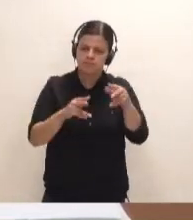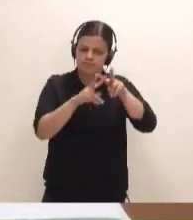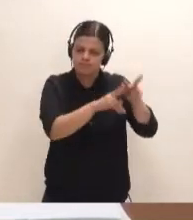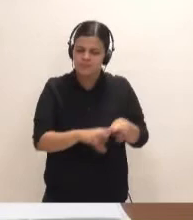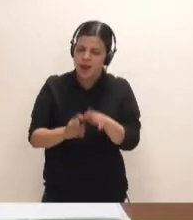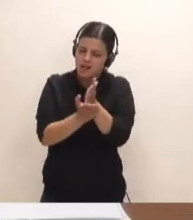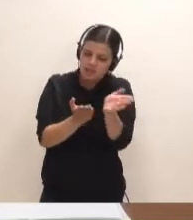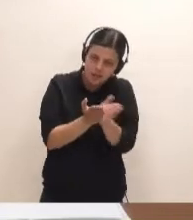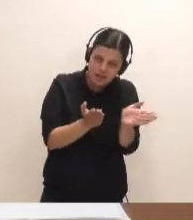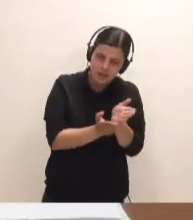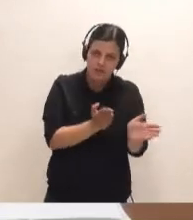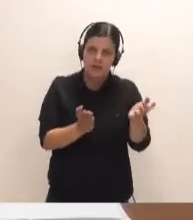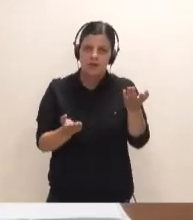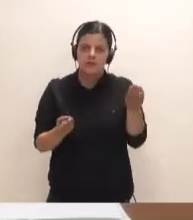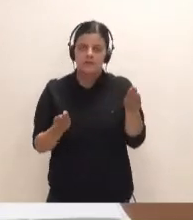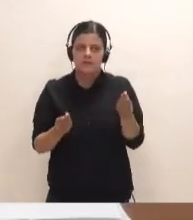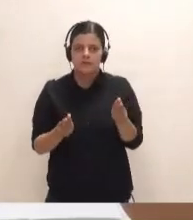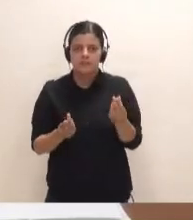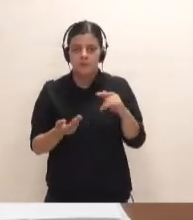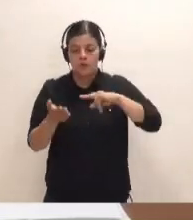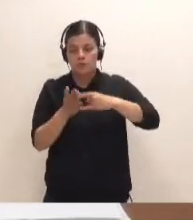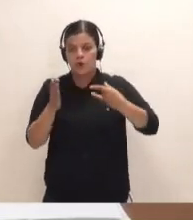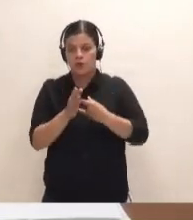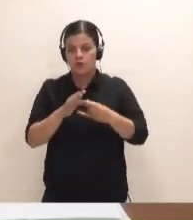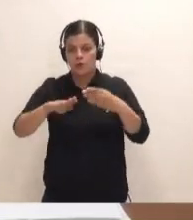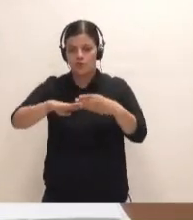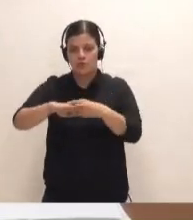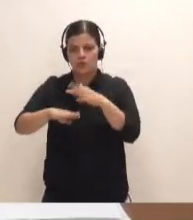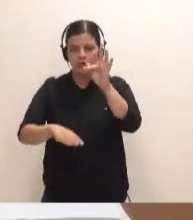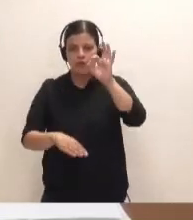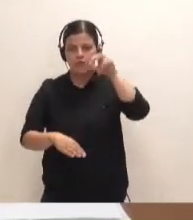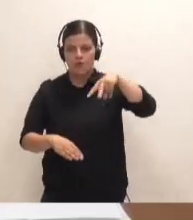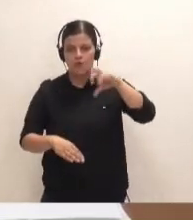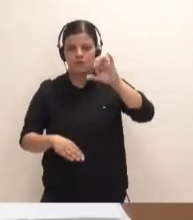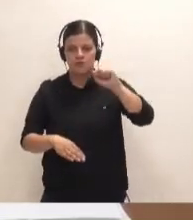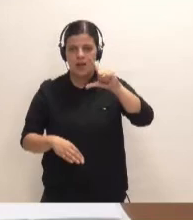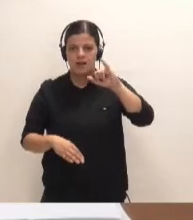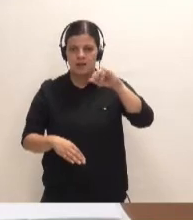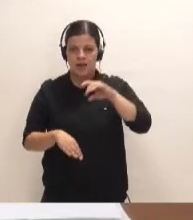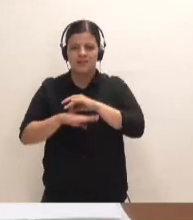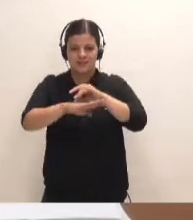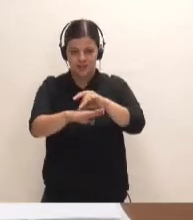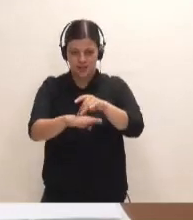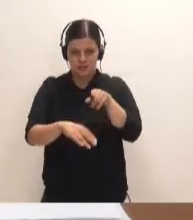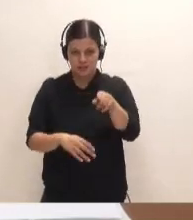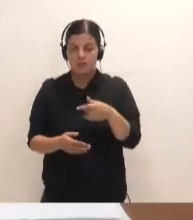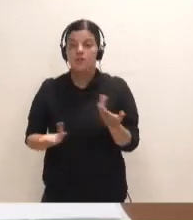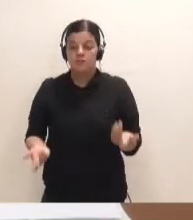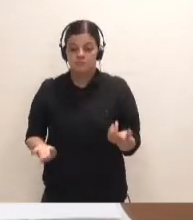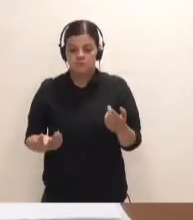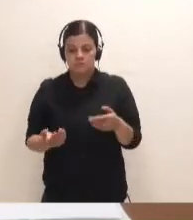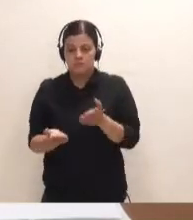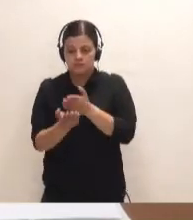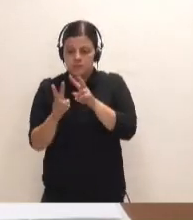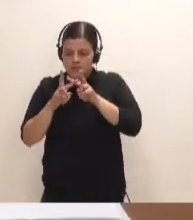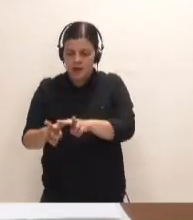alternativas al proyecto del puerto de Fonsalía en Guía de Isora. Un análisis que sea multivariable